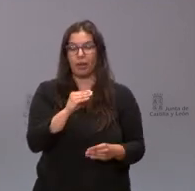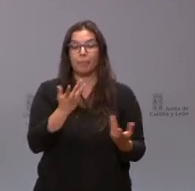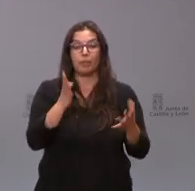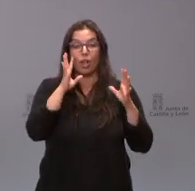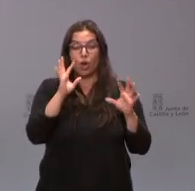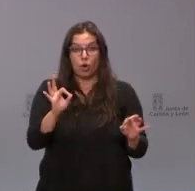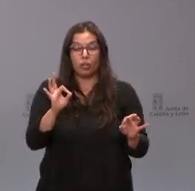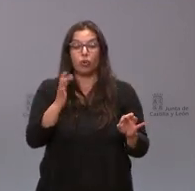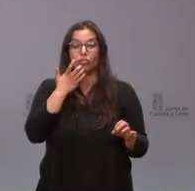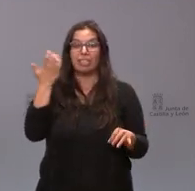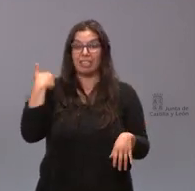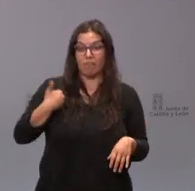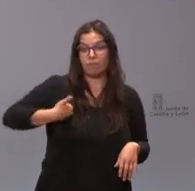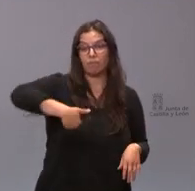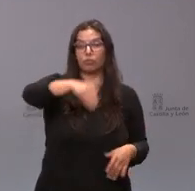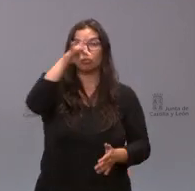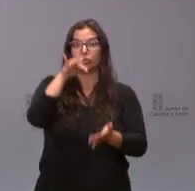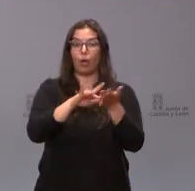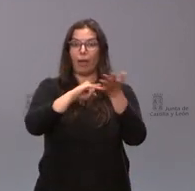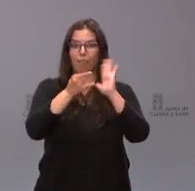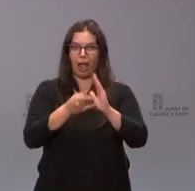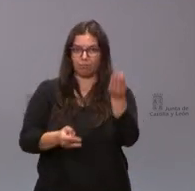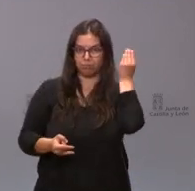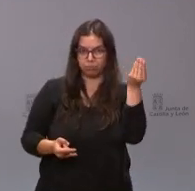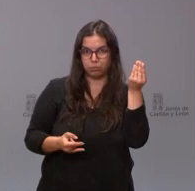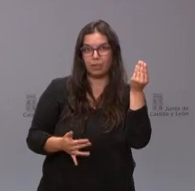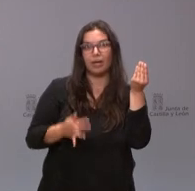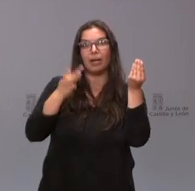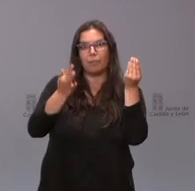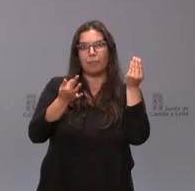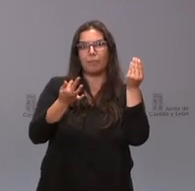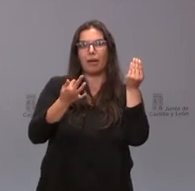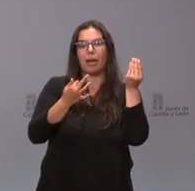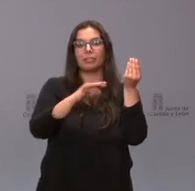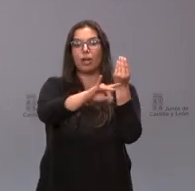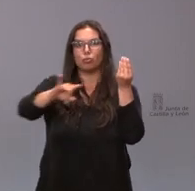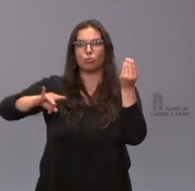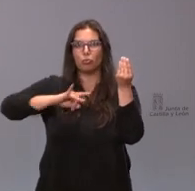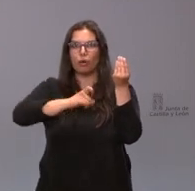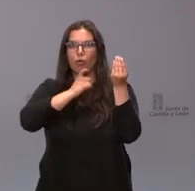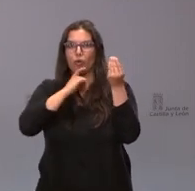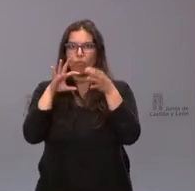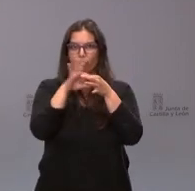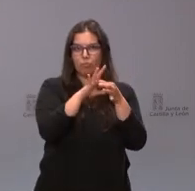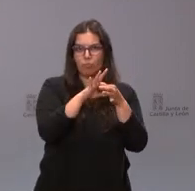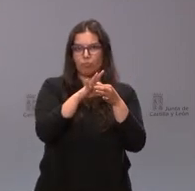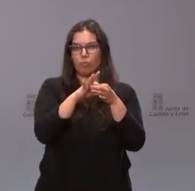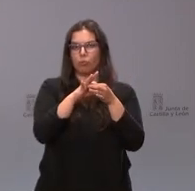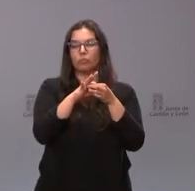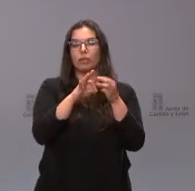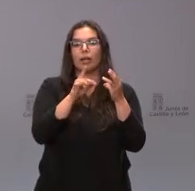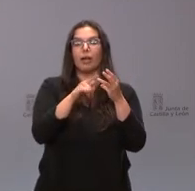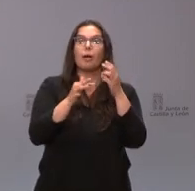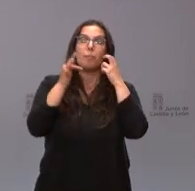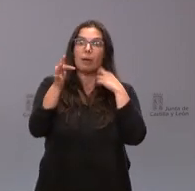en que tengamos ya tanto el plan y por tanto la calificación adecuada de los suelos urbanísticos como el acuerdo con los propietarios o en su